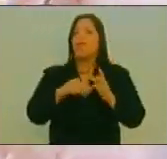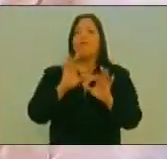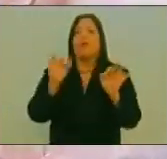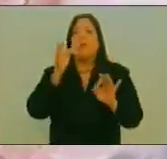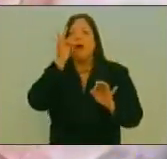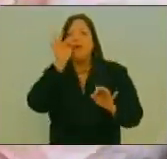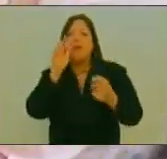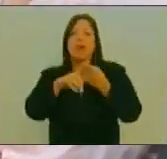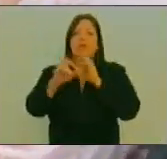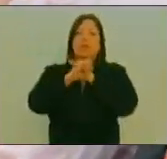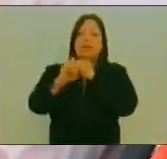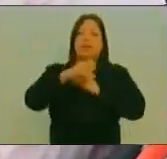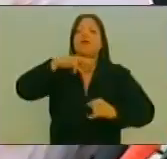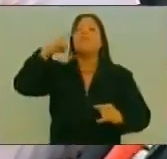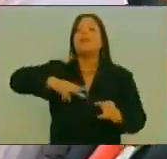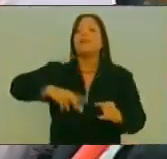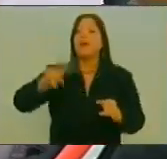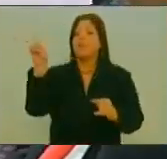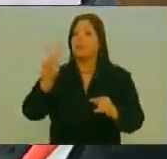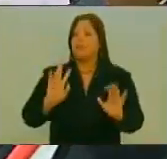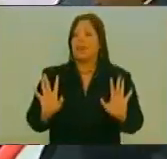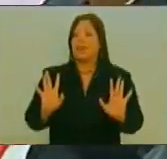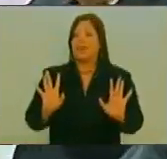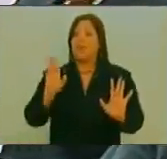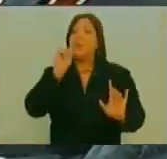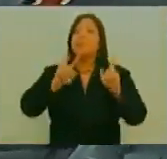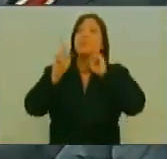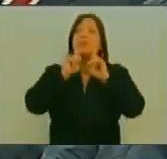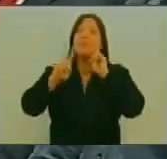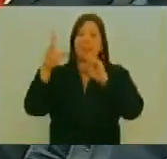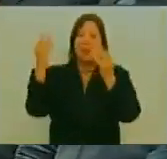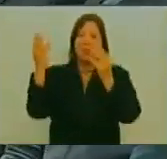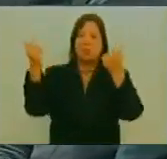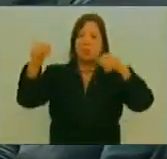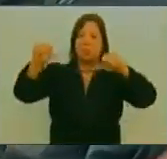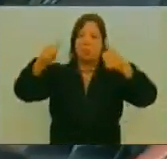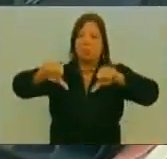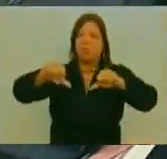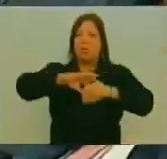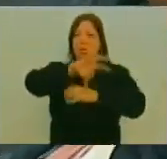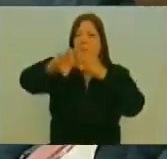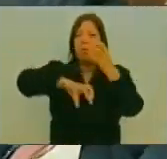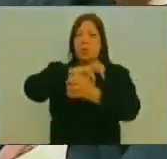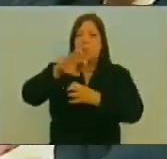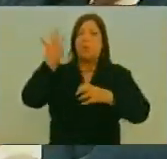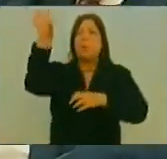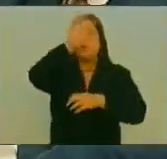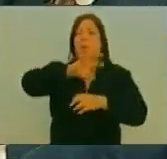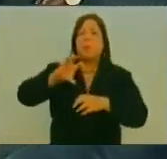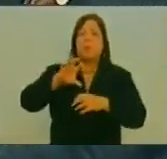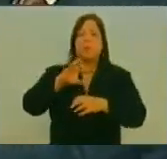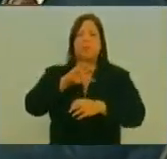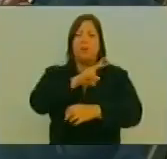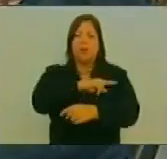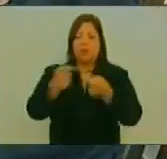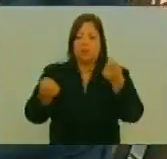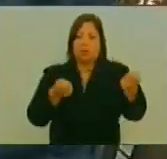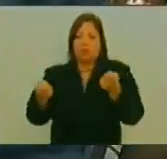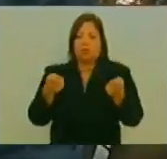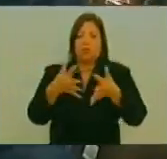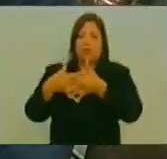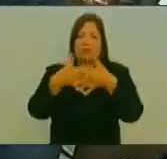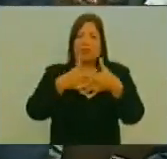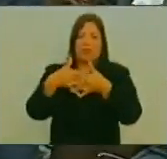Posibles La Verdad De Venezuela Y Seguir Desmontando Entonces Las Matrices De Opinión Que El Imperio Y sus